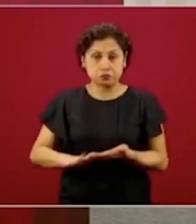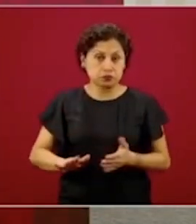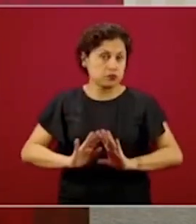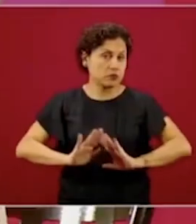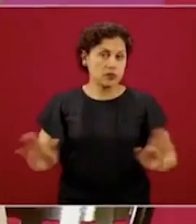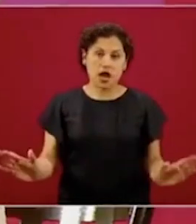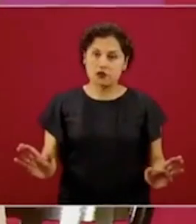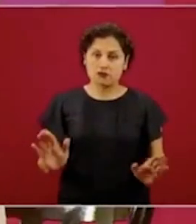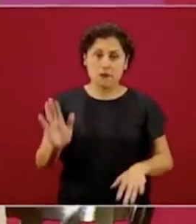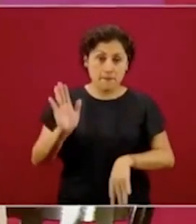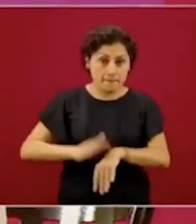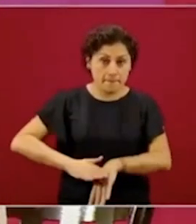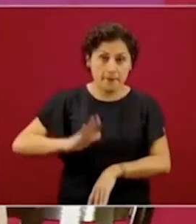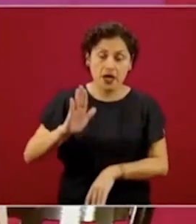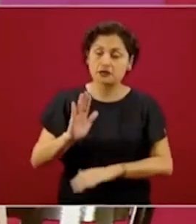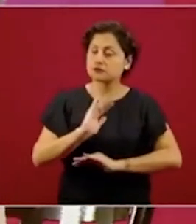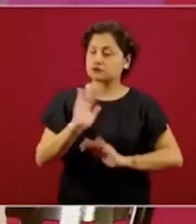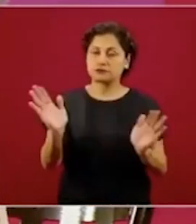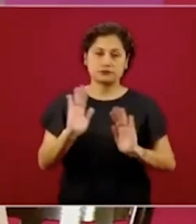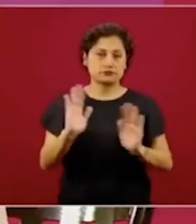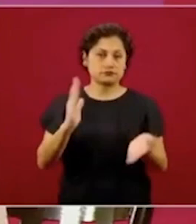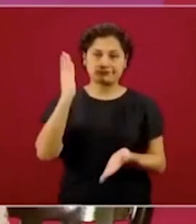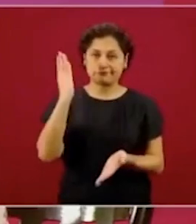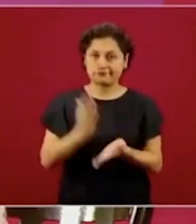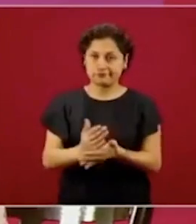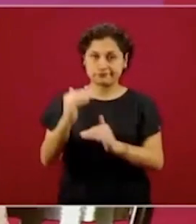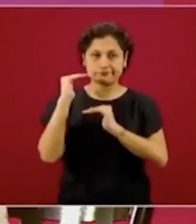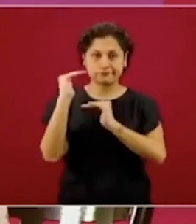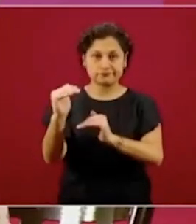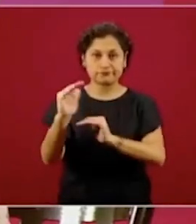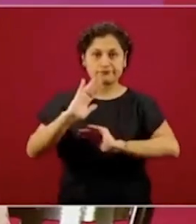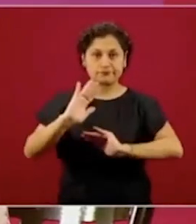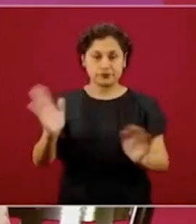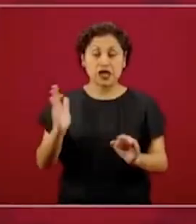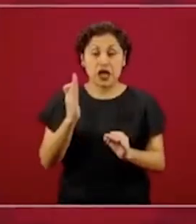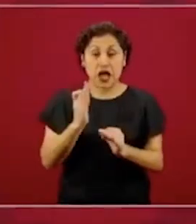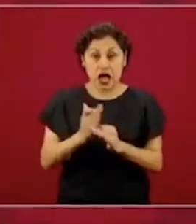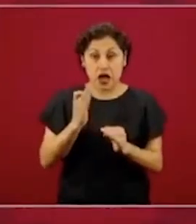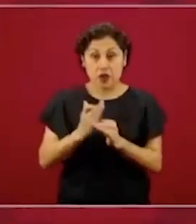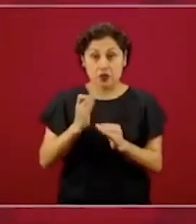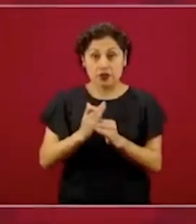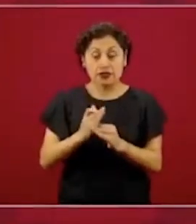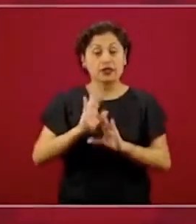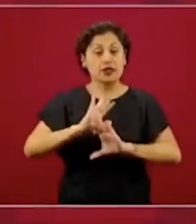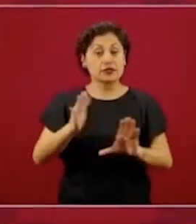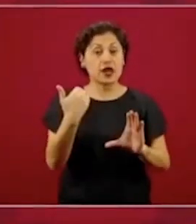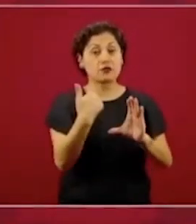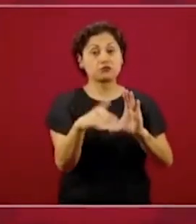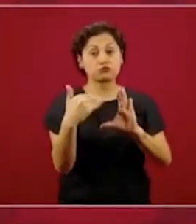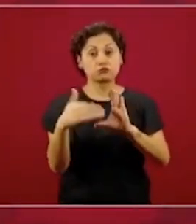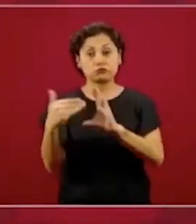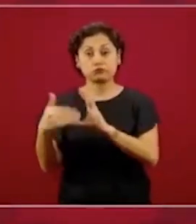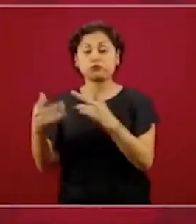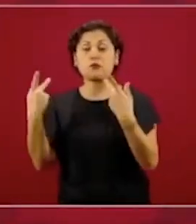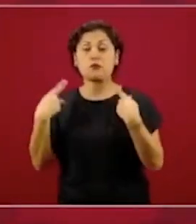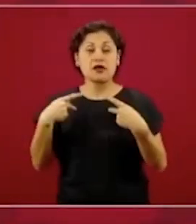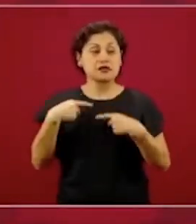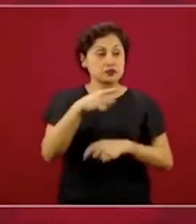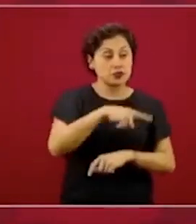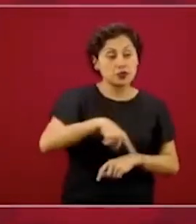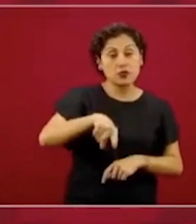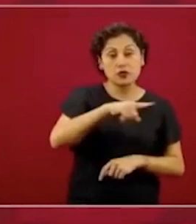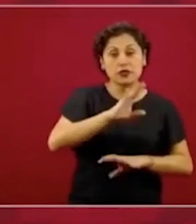está en la etapa de la dispersión de los recursos, del cobro, está funcionando muy bien y creemos